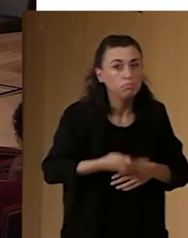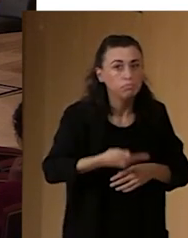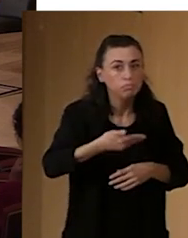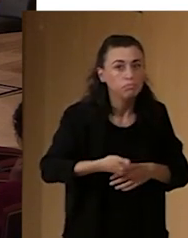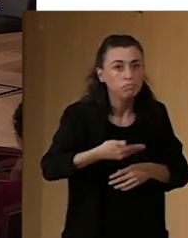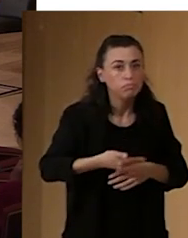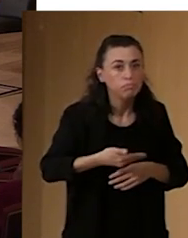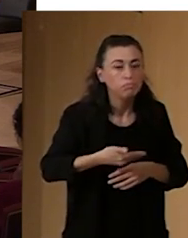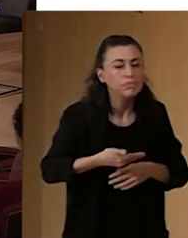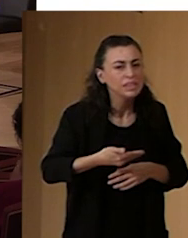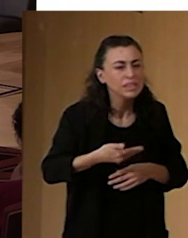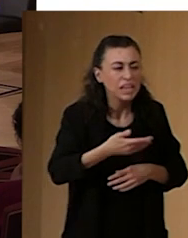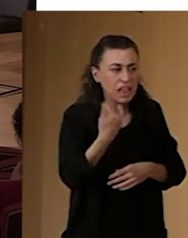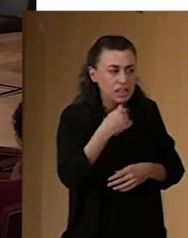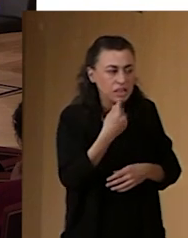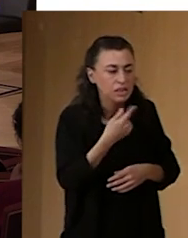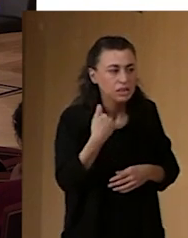lo habéis mencionado,